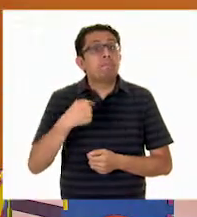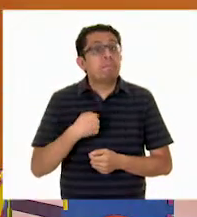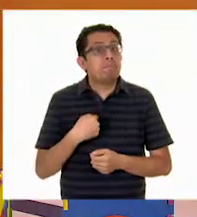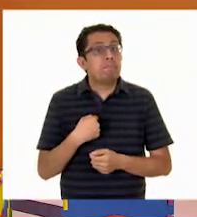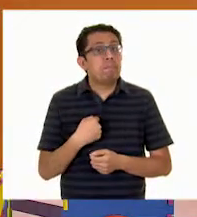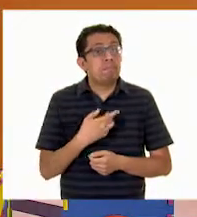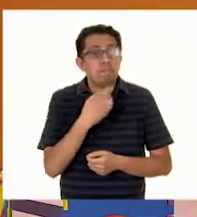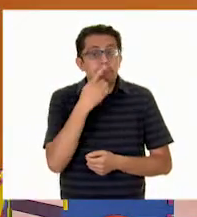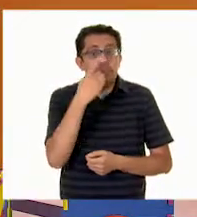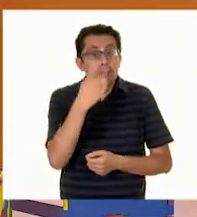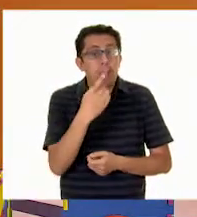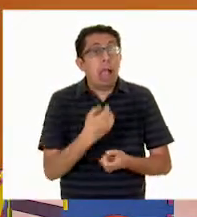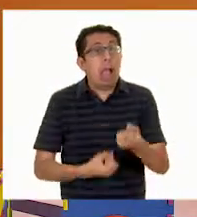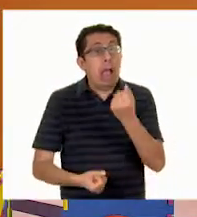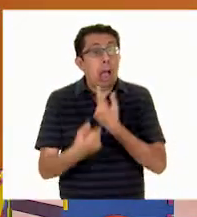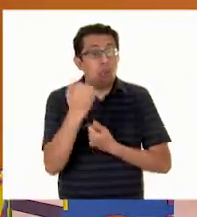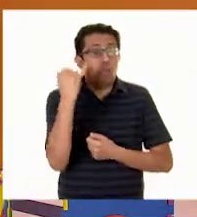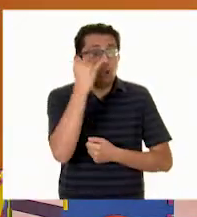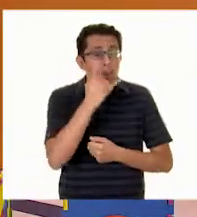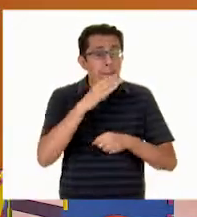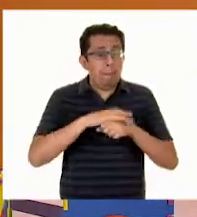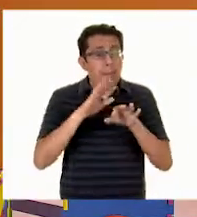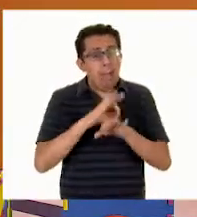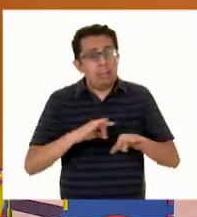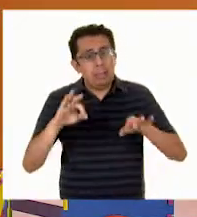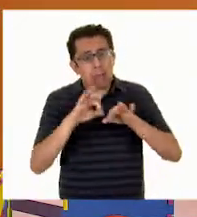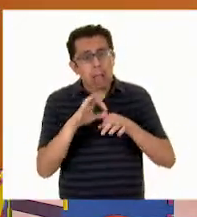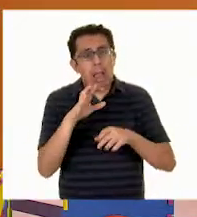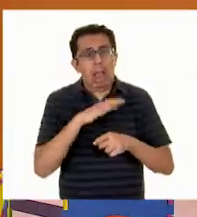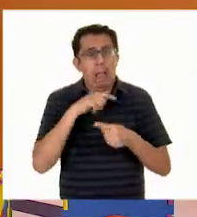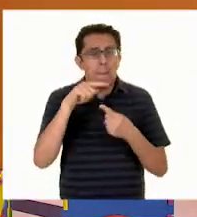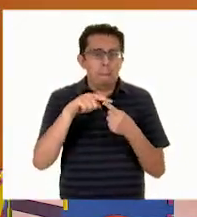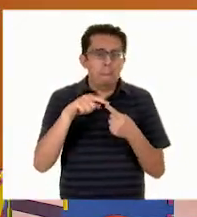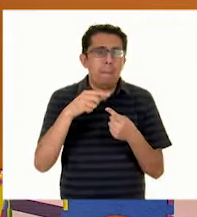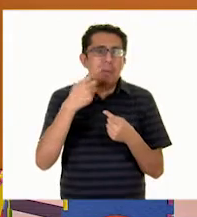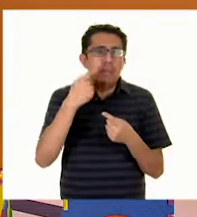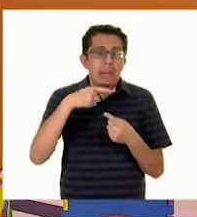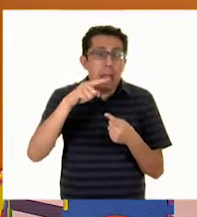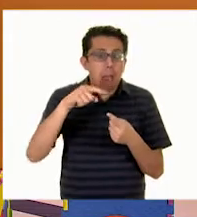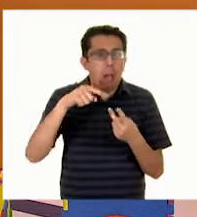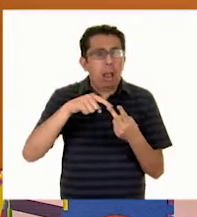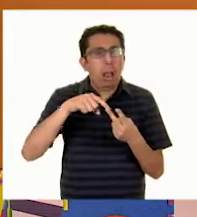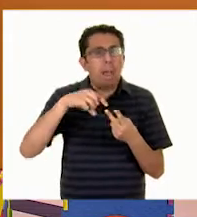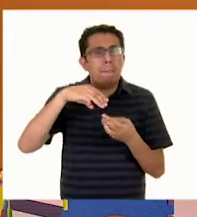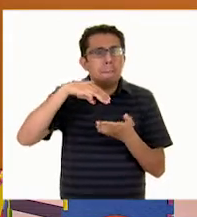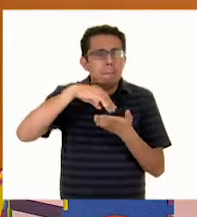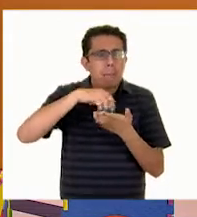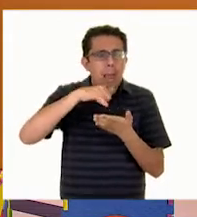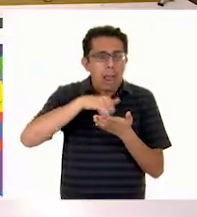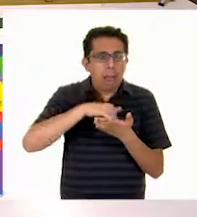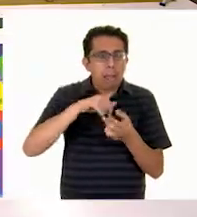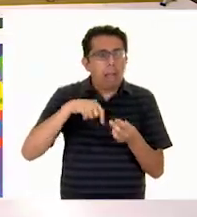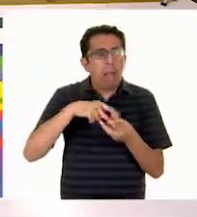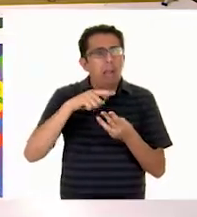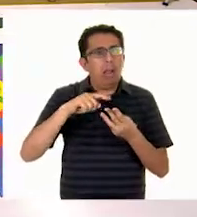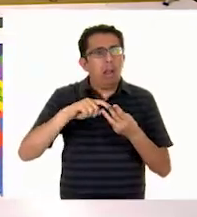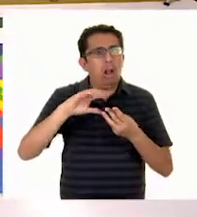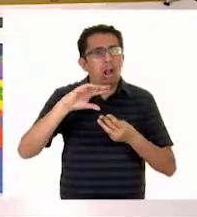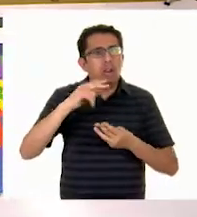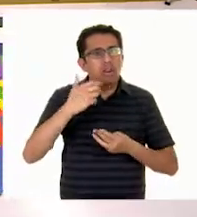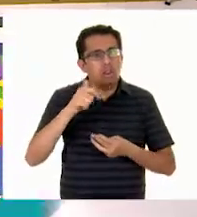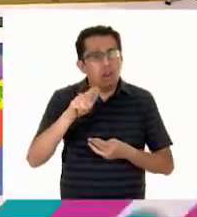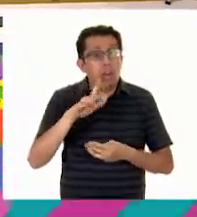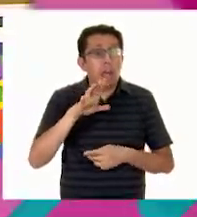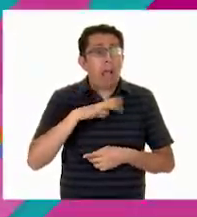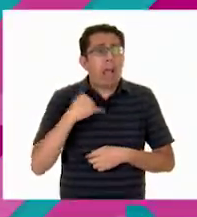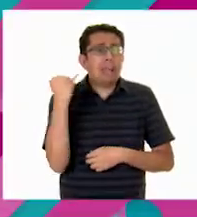que algunas de las lenguas más importantes justamente son el náhuatl, el maya, el chol. Tenemos lenguas bellísimas.